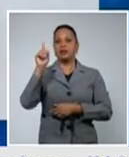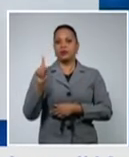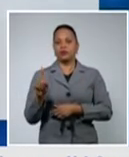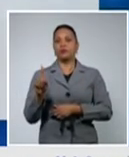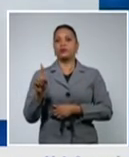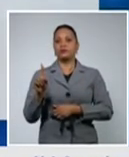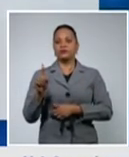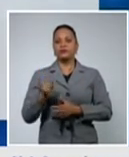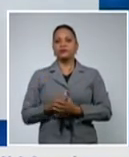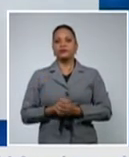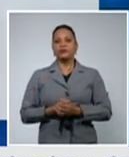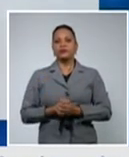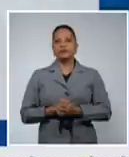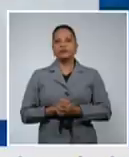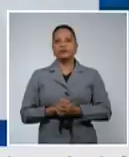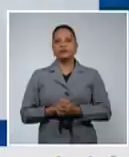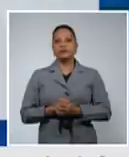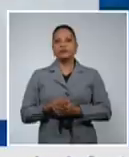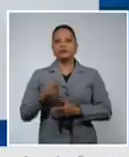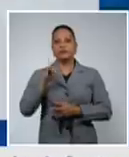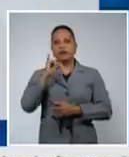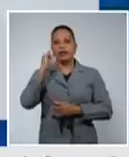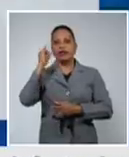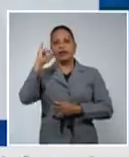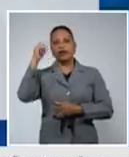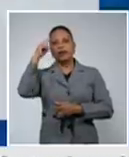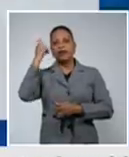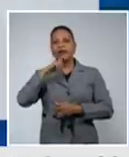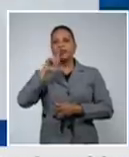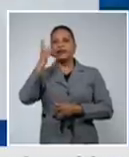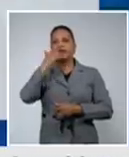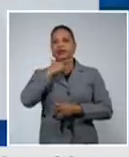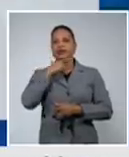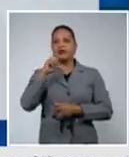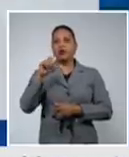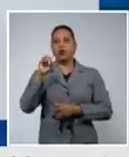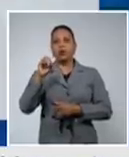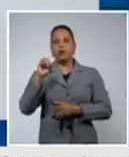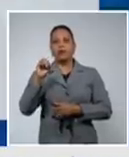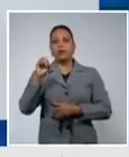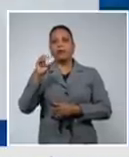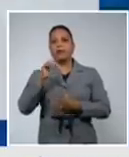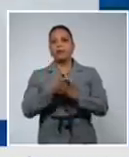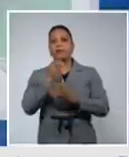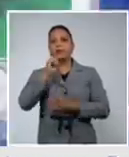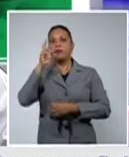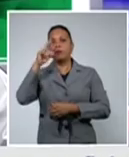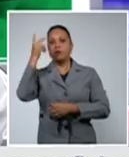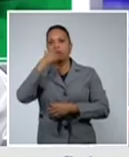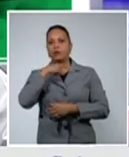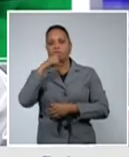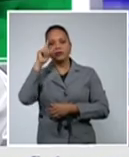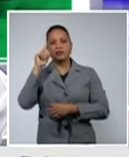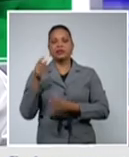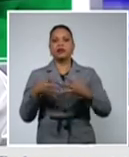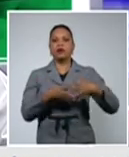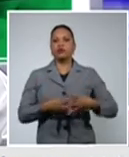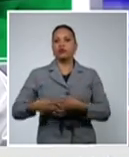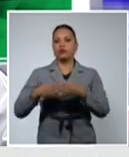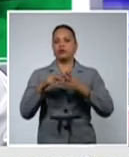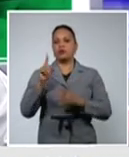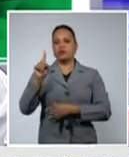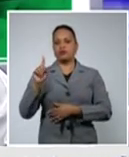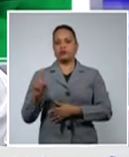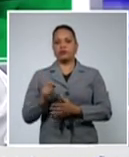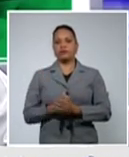de Islas Comores uno y de Estados Unidos uno y ayer se confirmaron cuatro extranjeros con